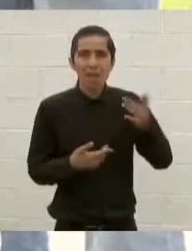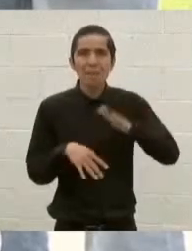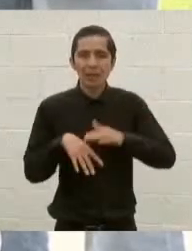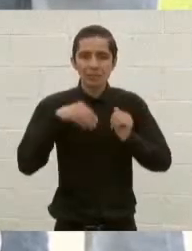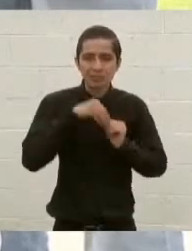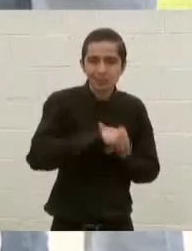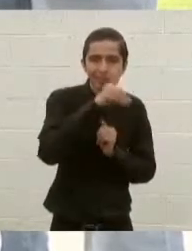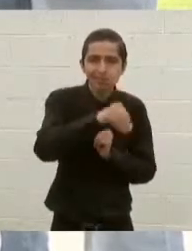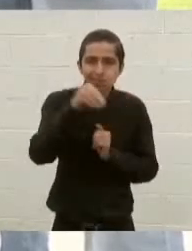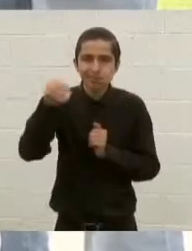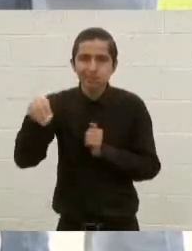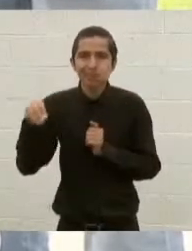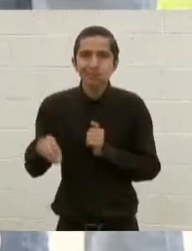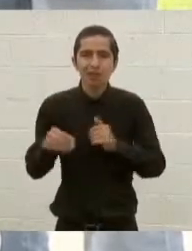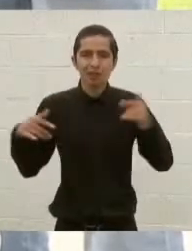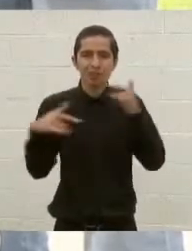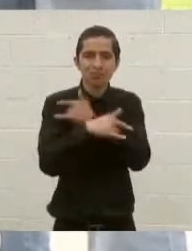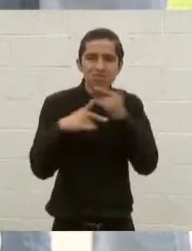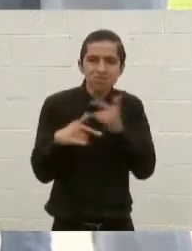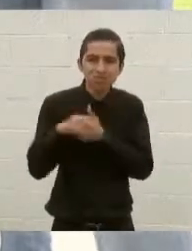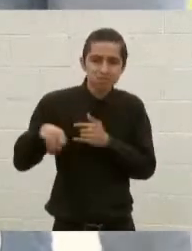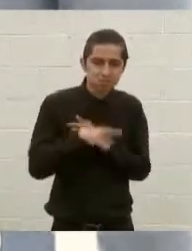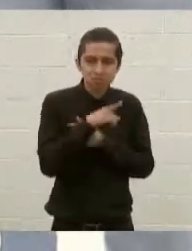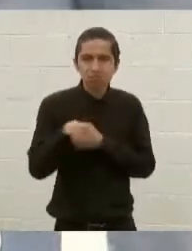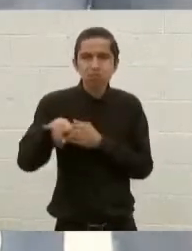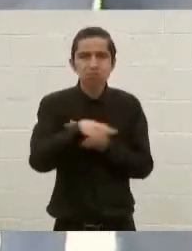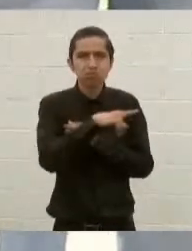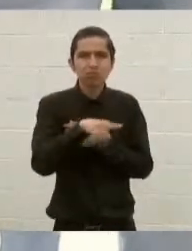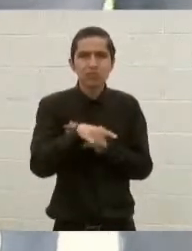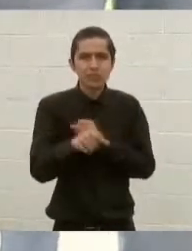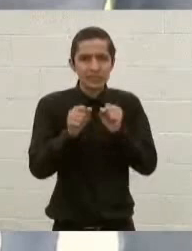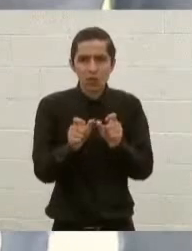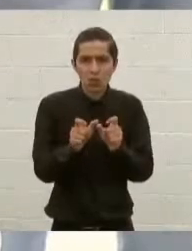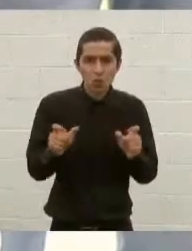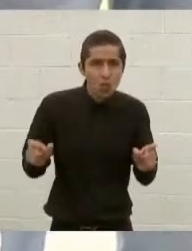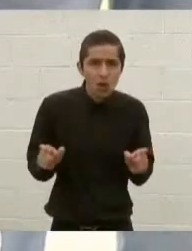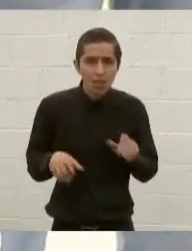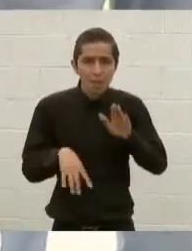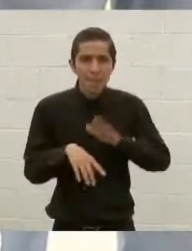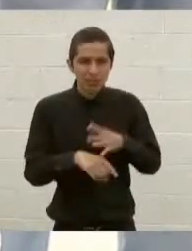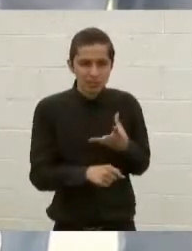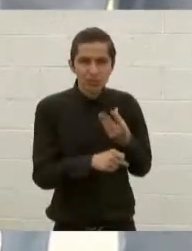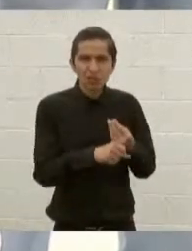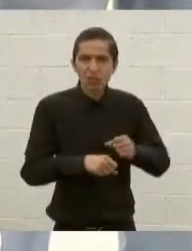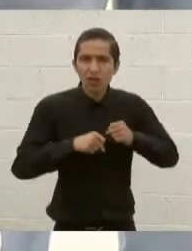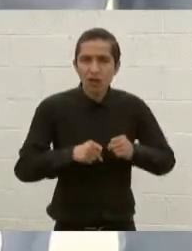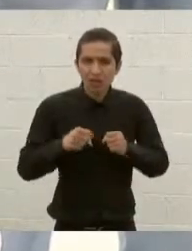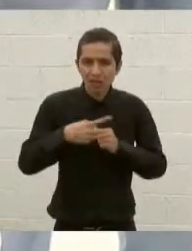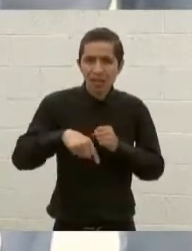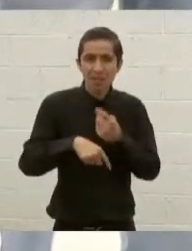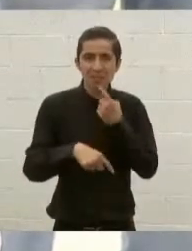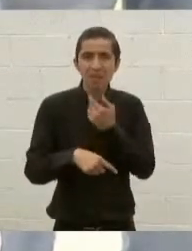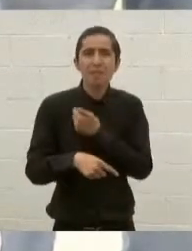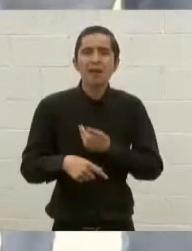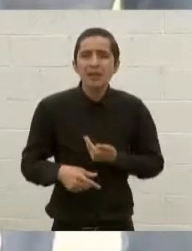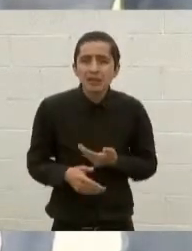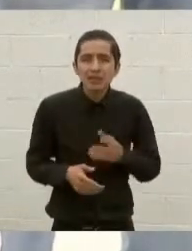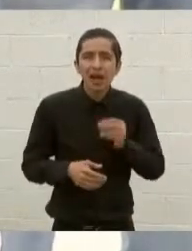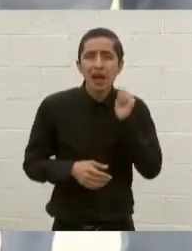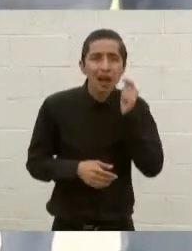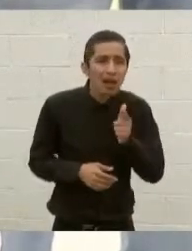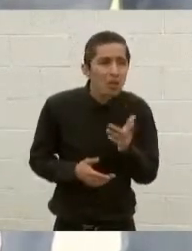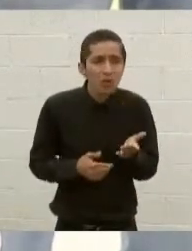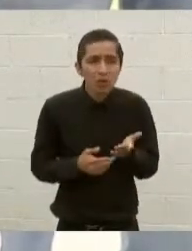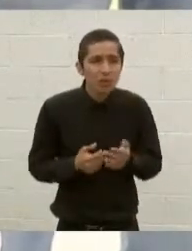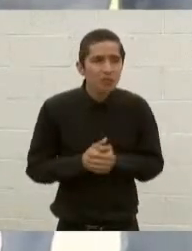recorridos por carreteras y al interior del gabinete se está tomando alguna decisión al respecto directamente con el jefe del Ejecutivo.